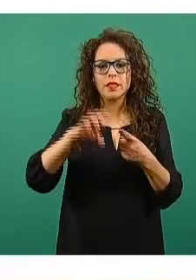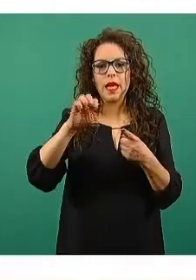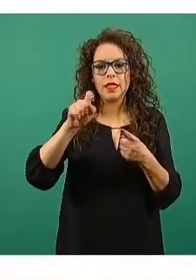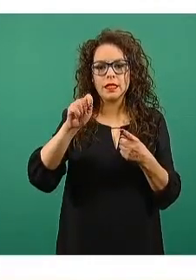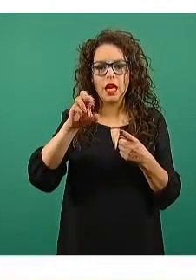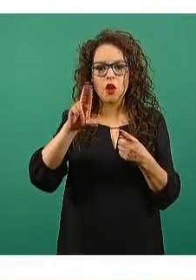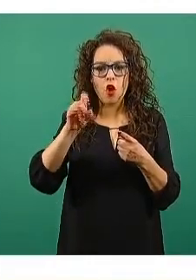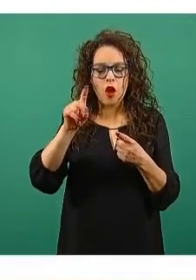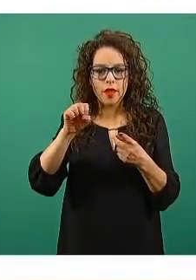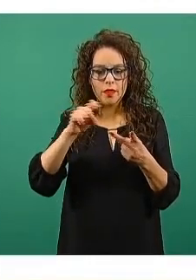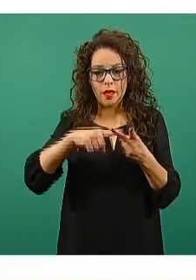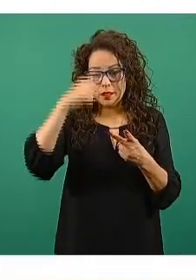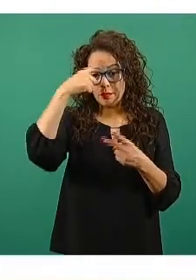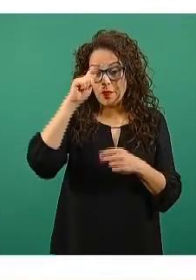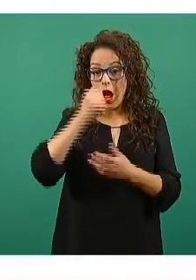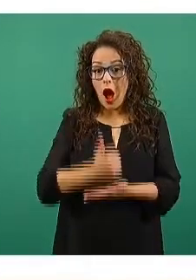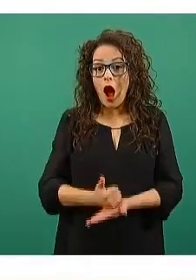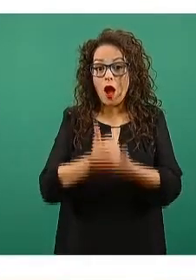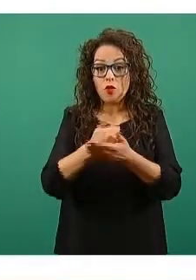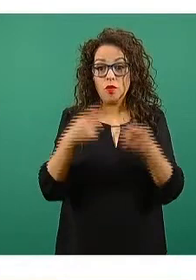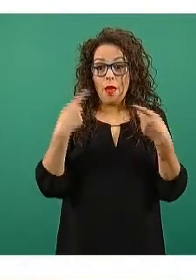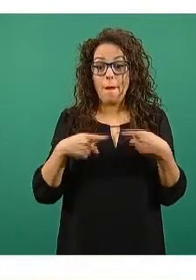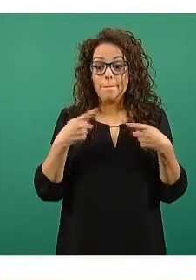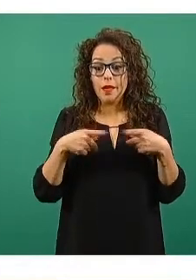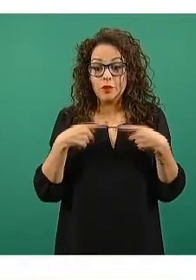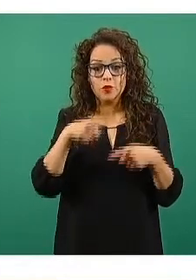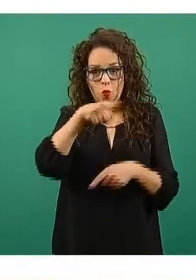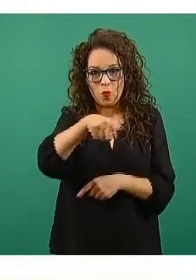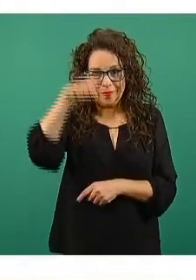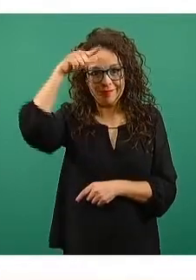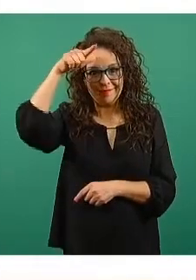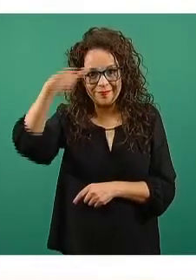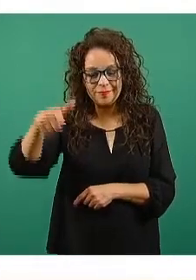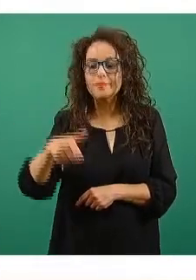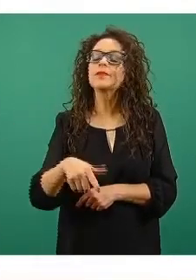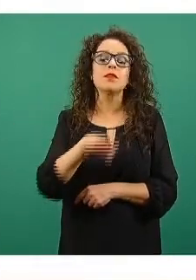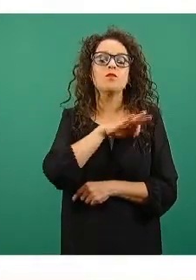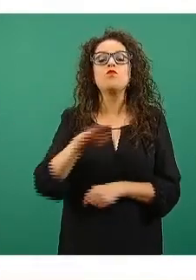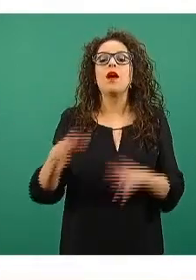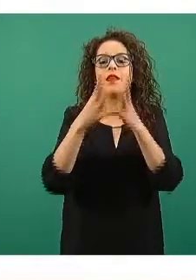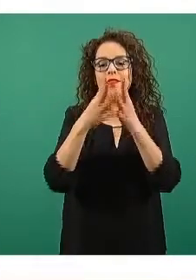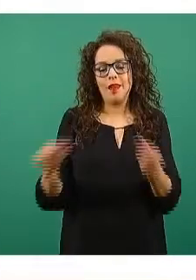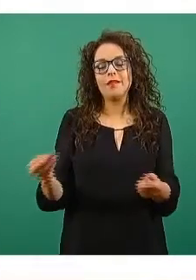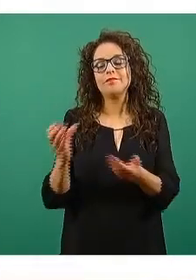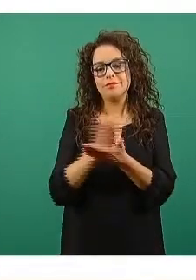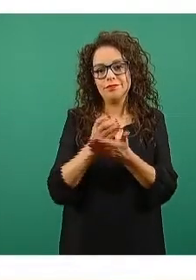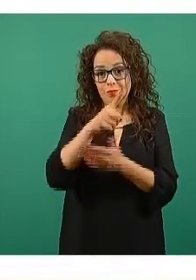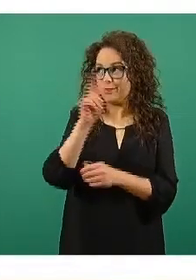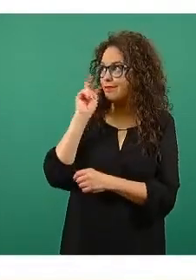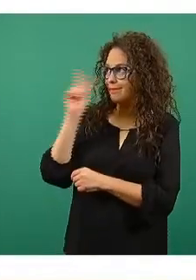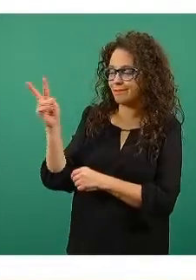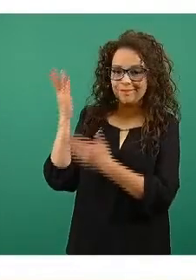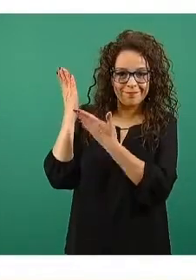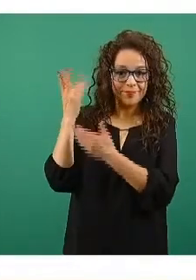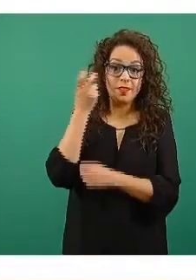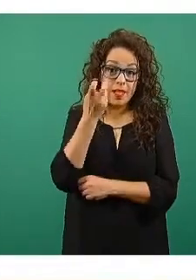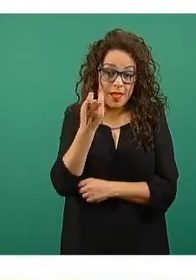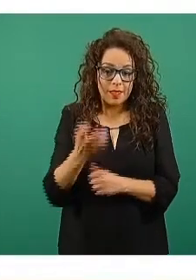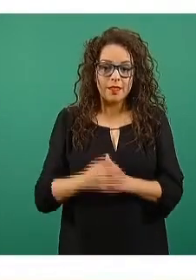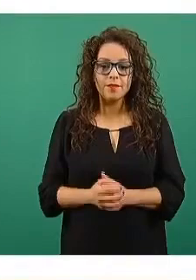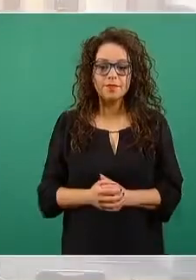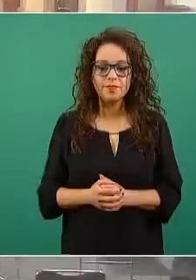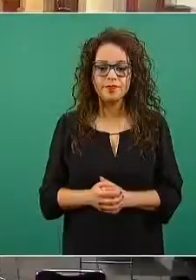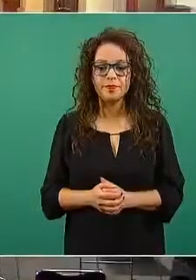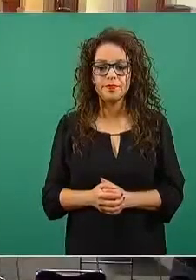ayudar a que la mayoría de las personas, como ustedes lo vieron, se recupere. También tenemos aquellas partes de